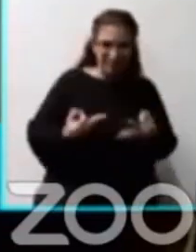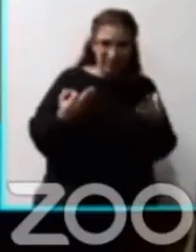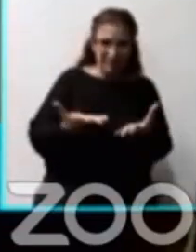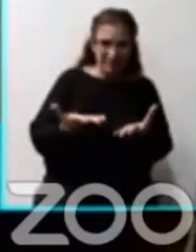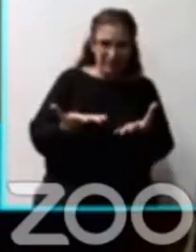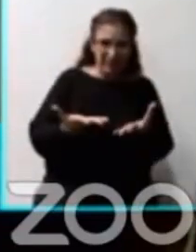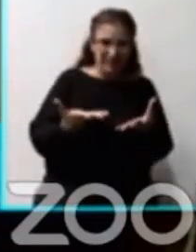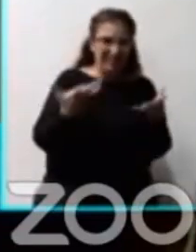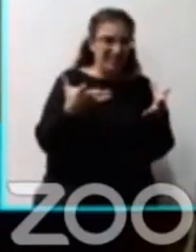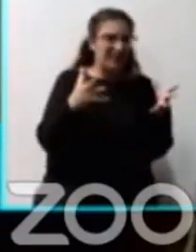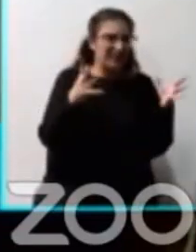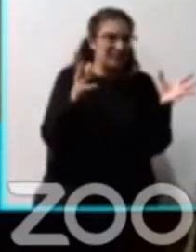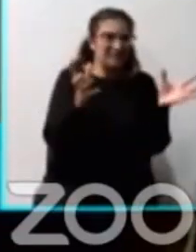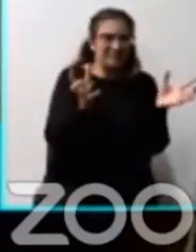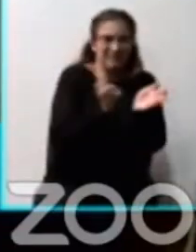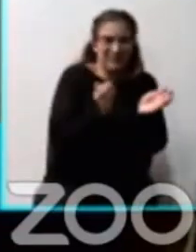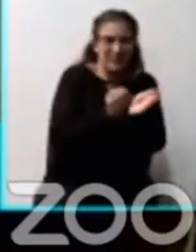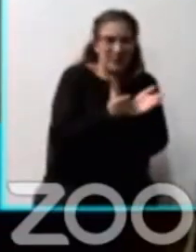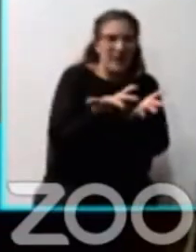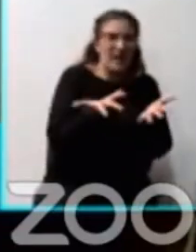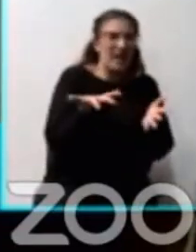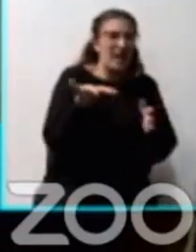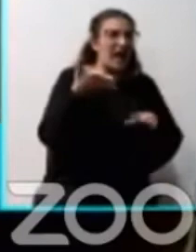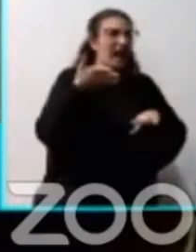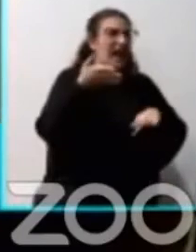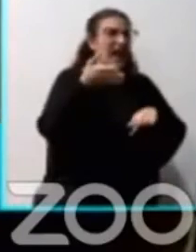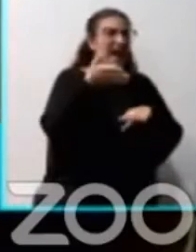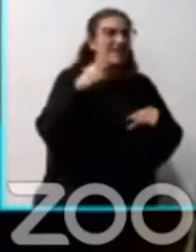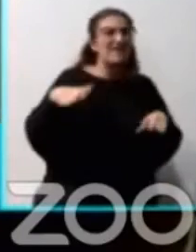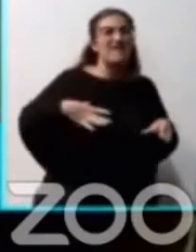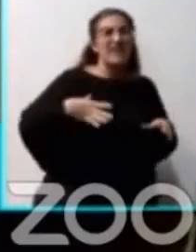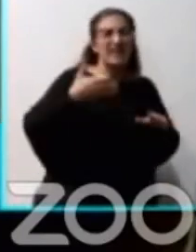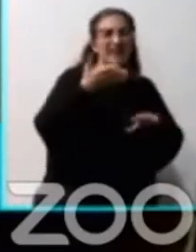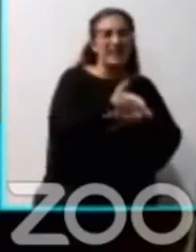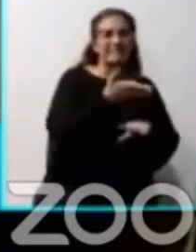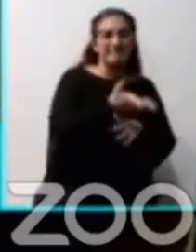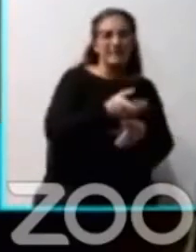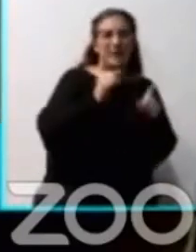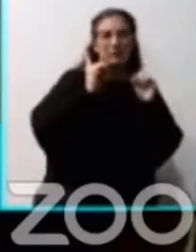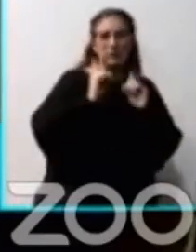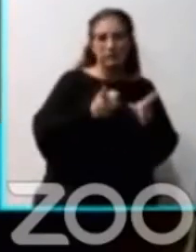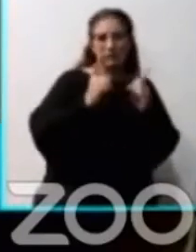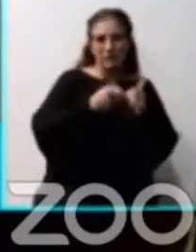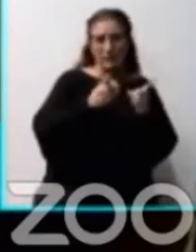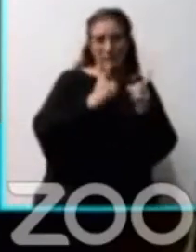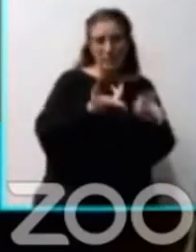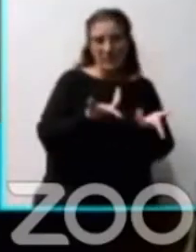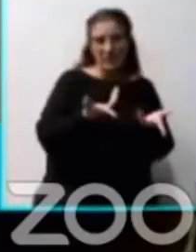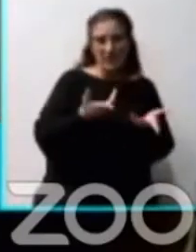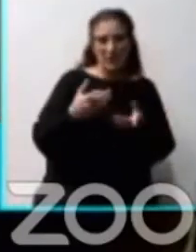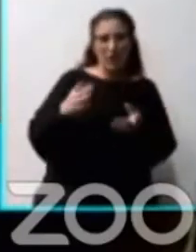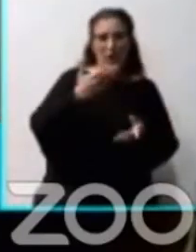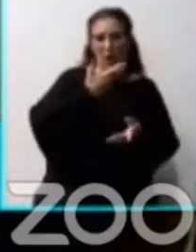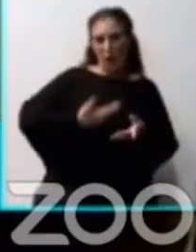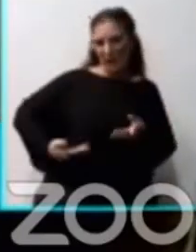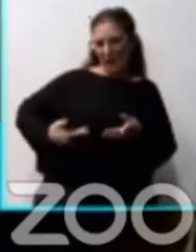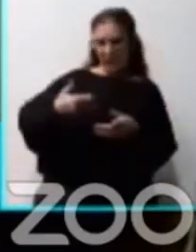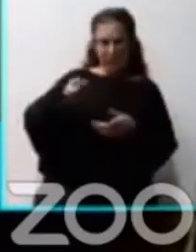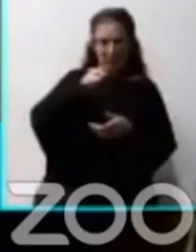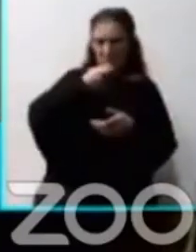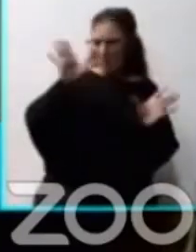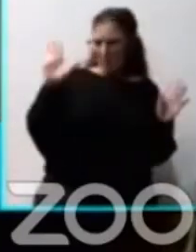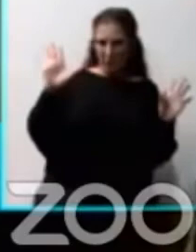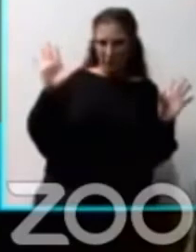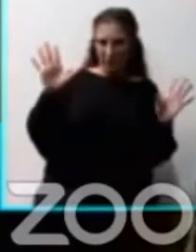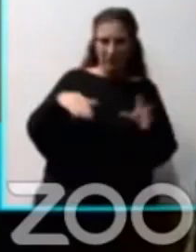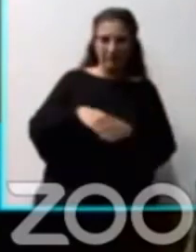del hacinamiento, la falta de acceso a ella, es algo que se mantiene pasando gobierno con gobierno, aquí en la ciudad y